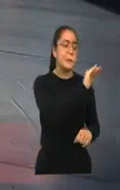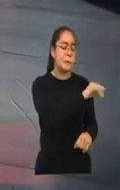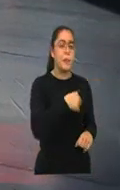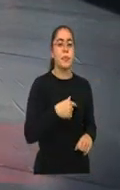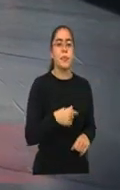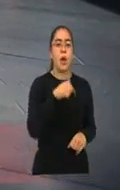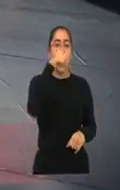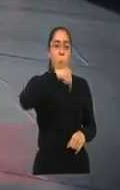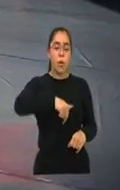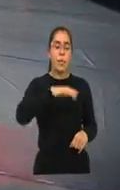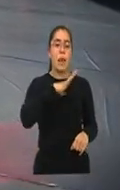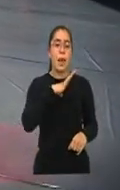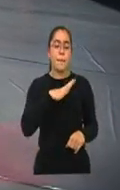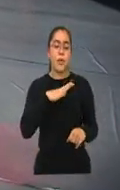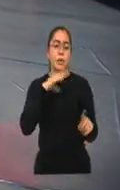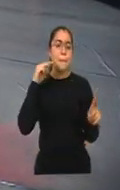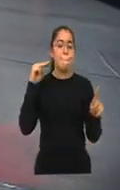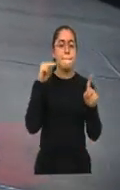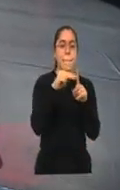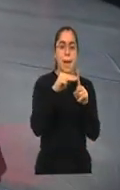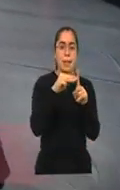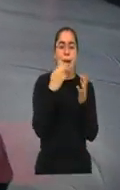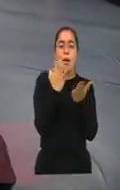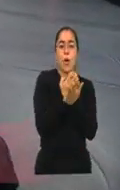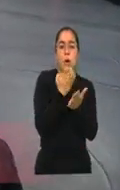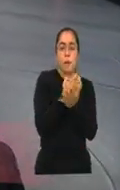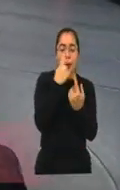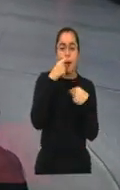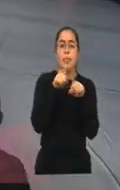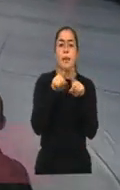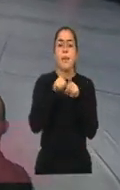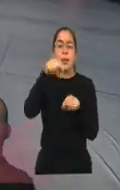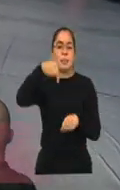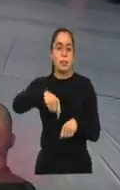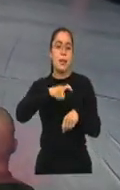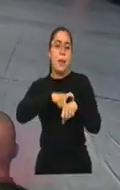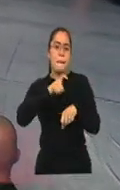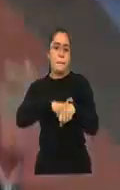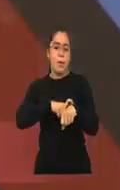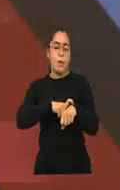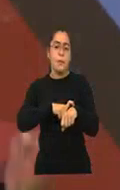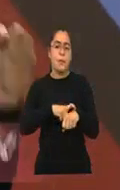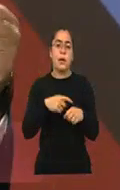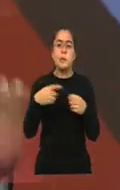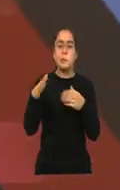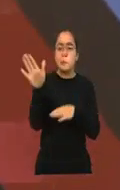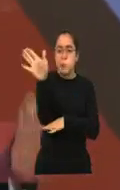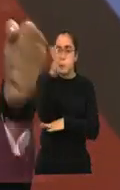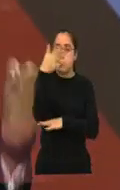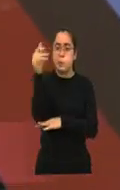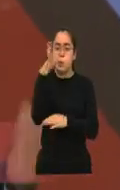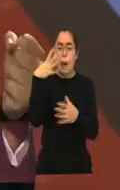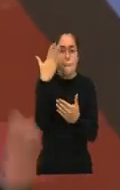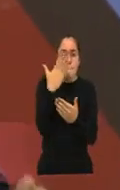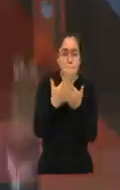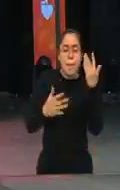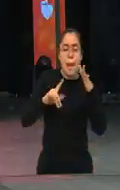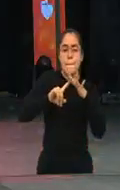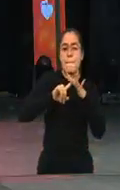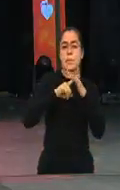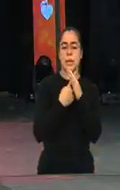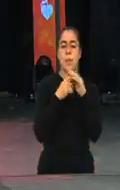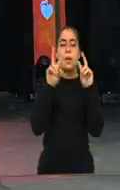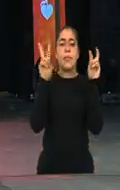la meta económica, pero también en este momento vamos a darle el banderazo de salida a la meta inclusiva de este año, que es